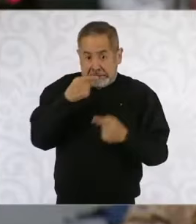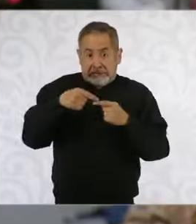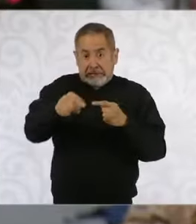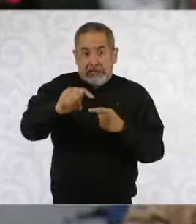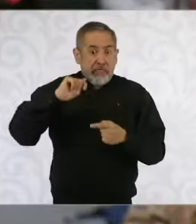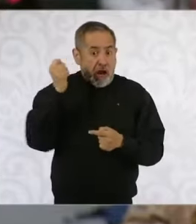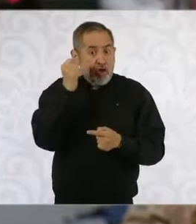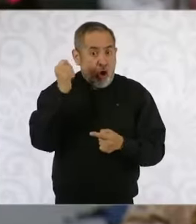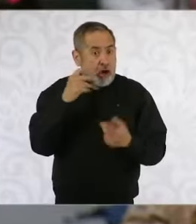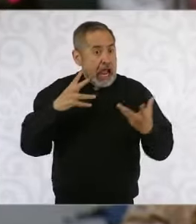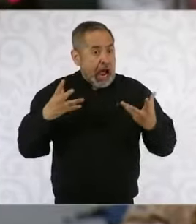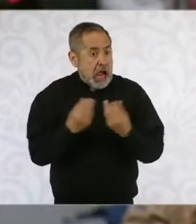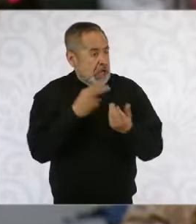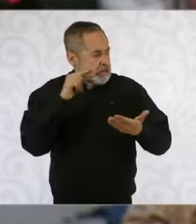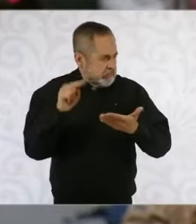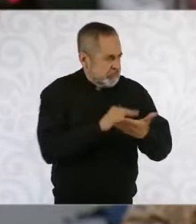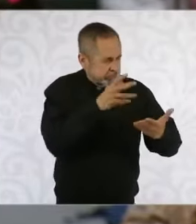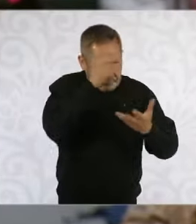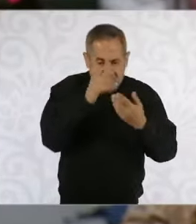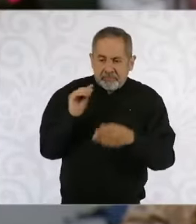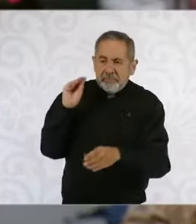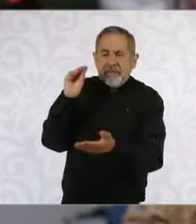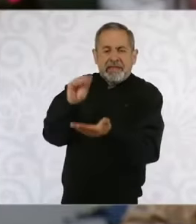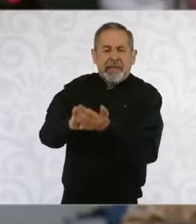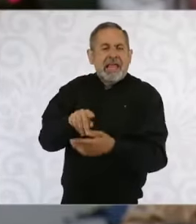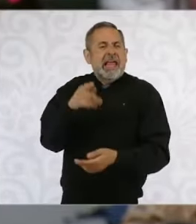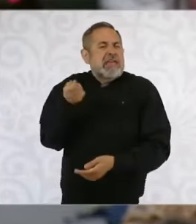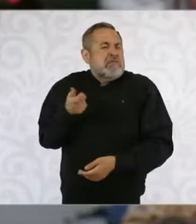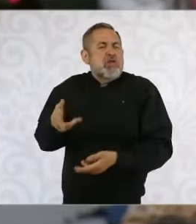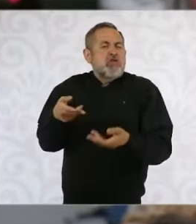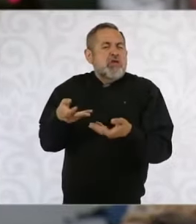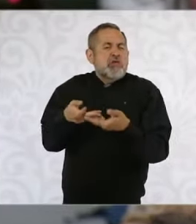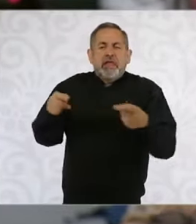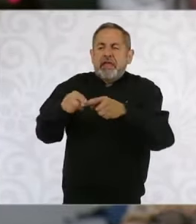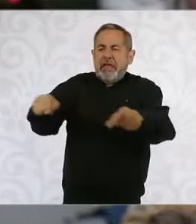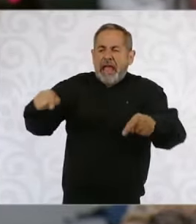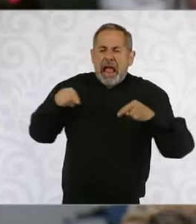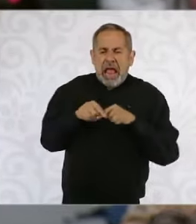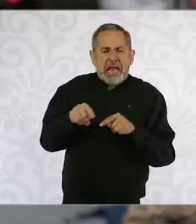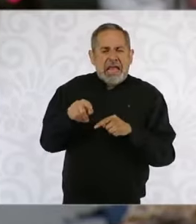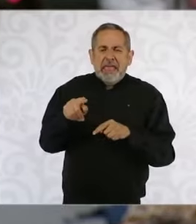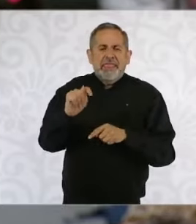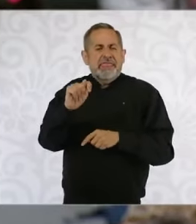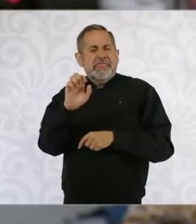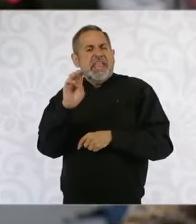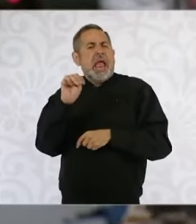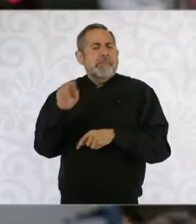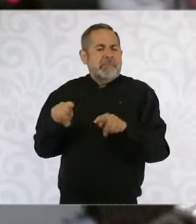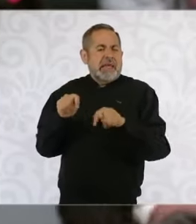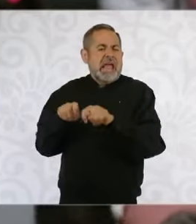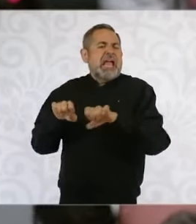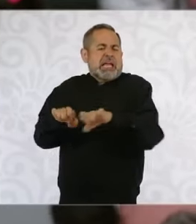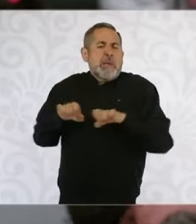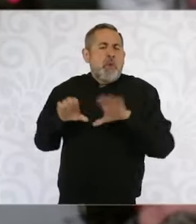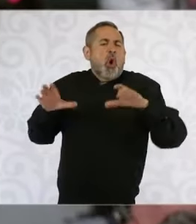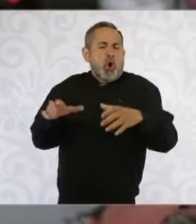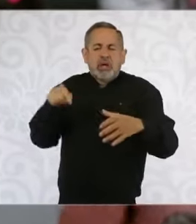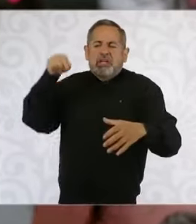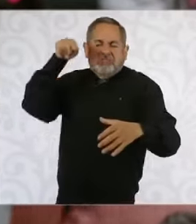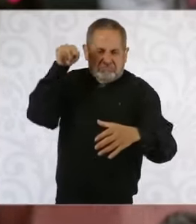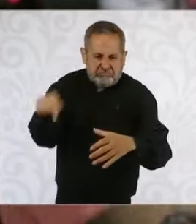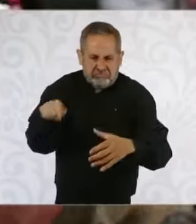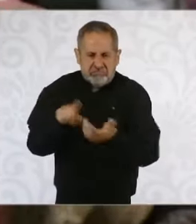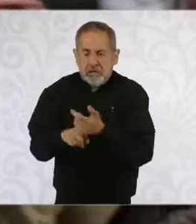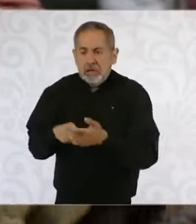con ello el territorio este, así le han llamado, y en ese sentido, pues tener que decirlo así,